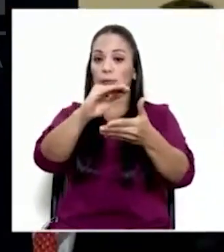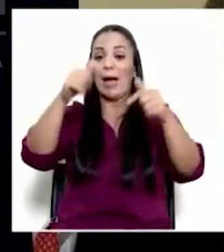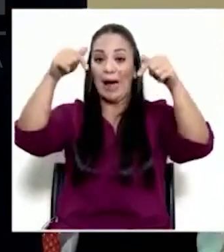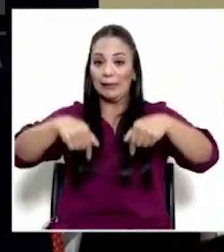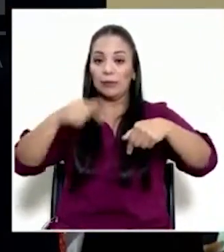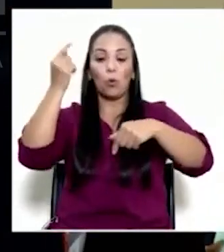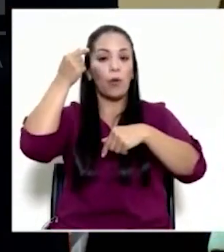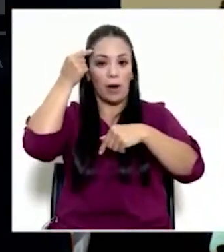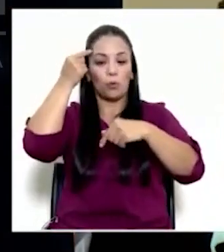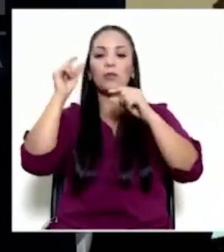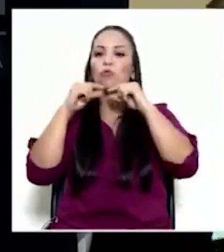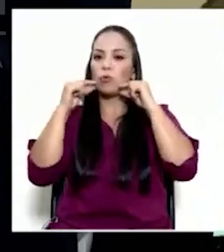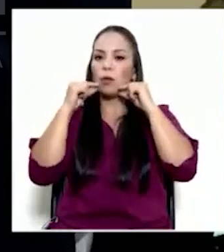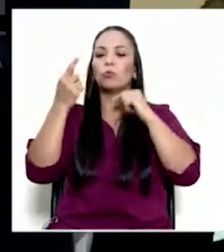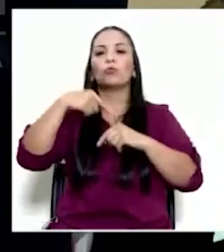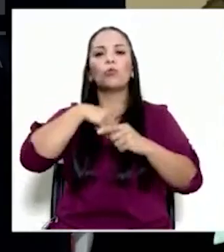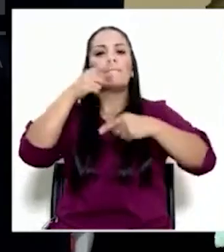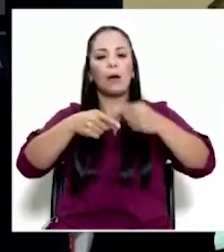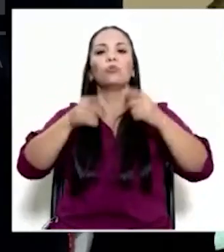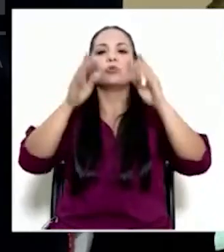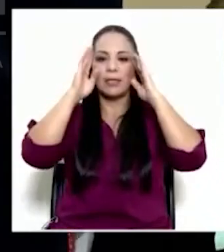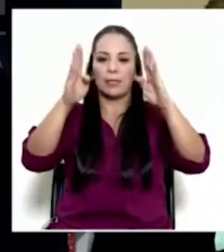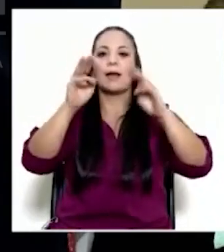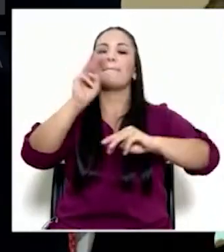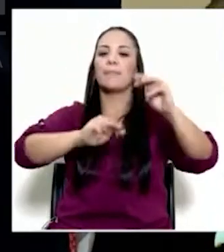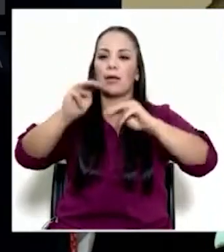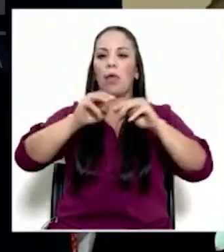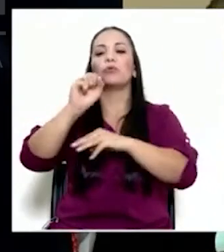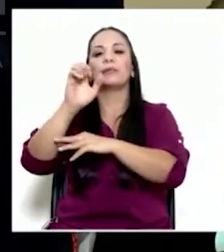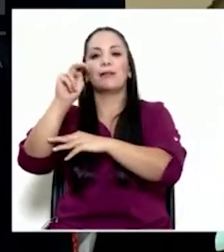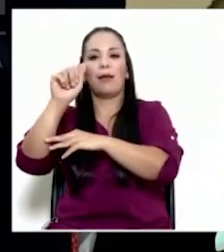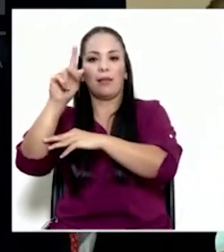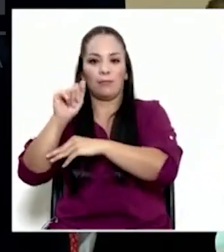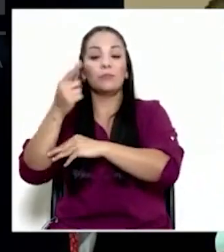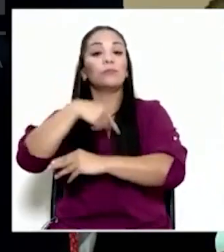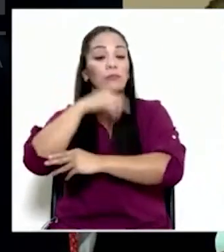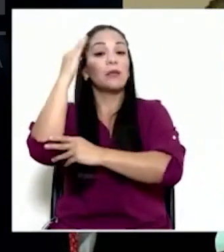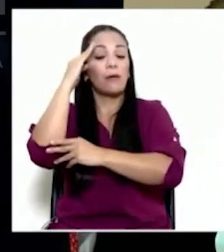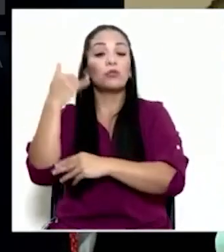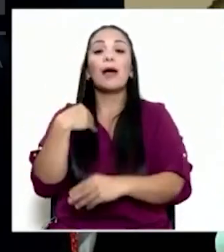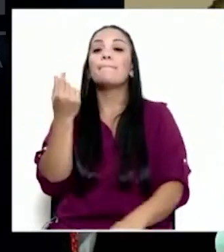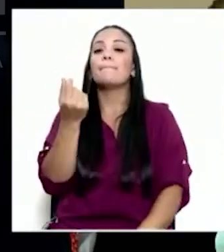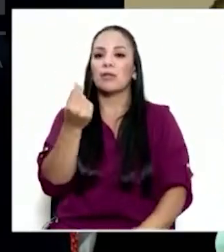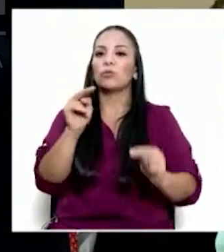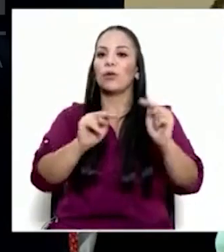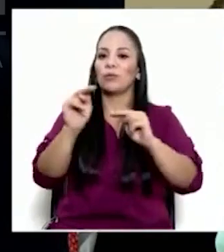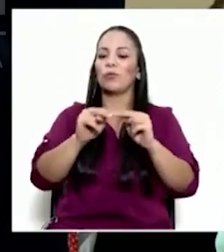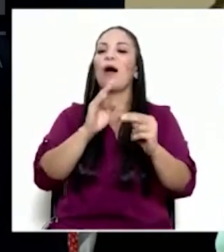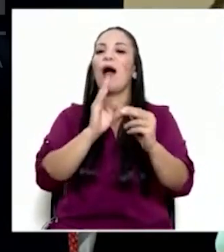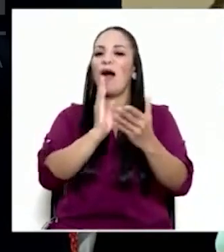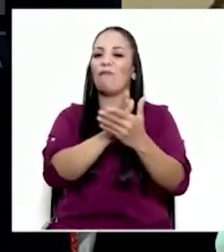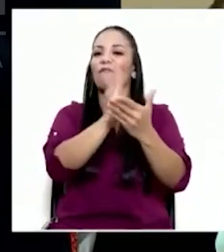Rodrigo Chávez, de intervenir el mercado de Senada. Esto porque sabemos que hay precios de intermediación que están